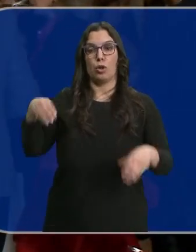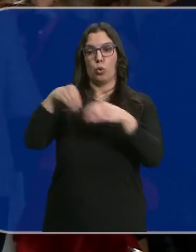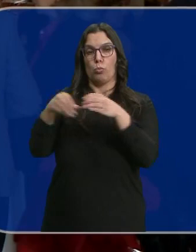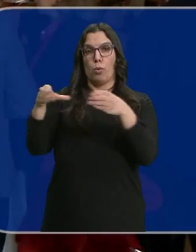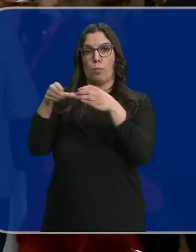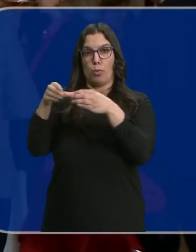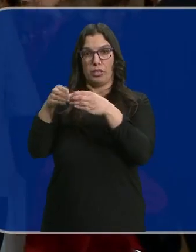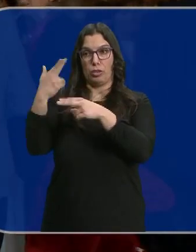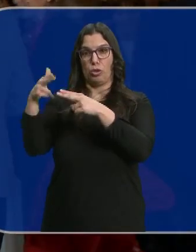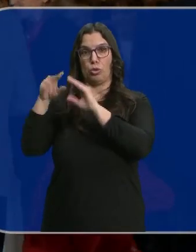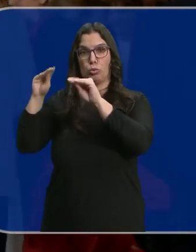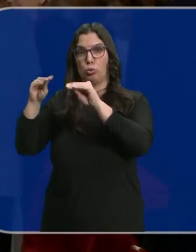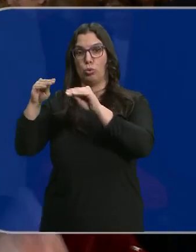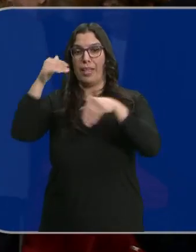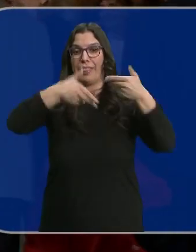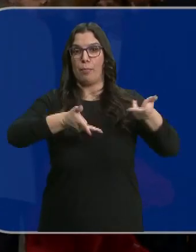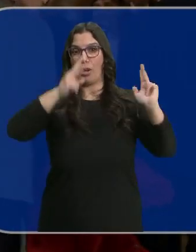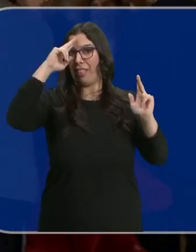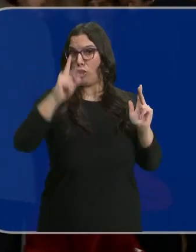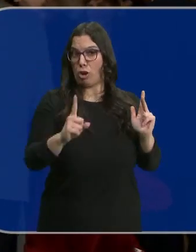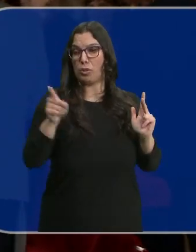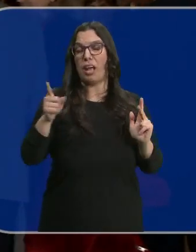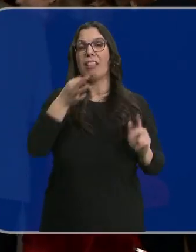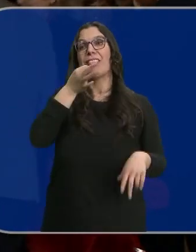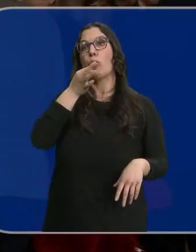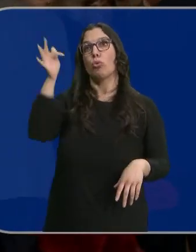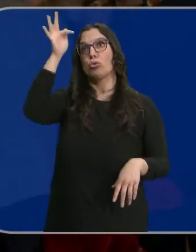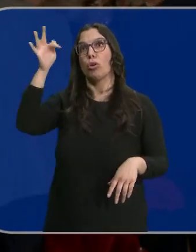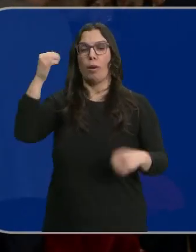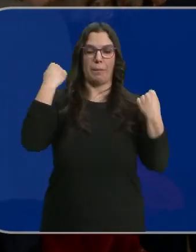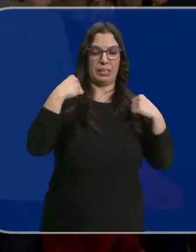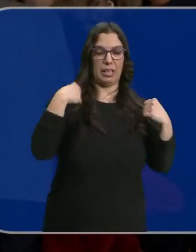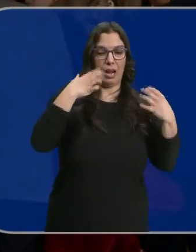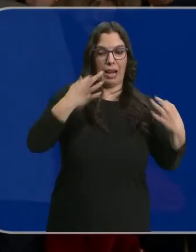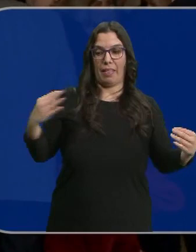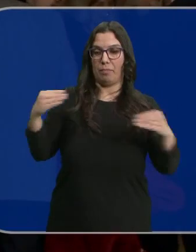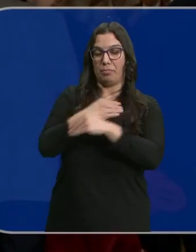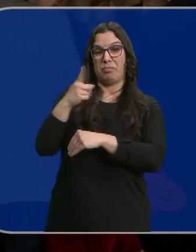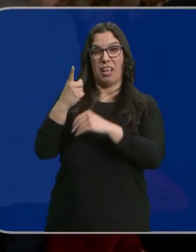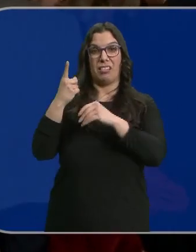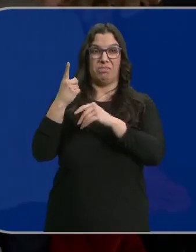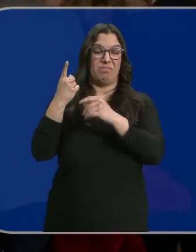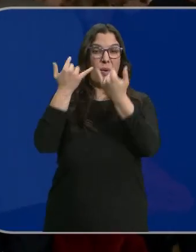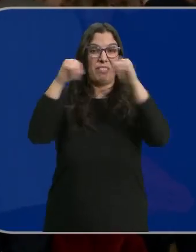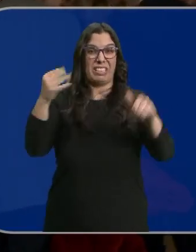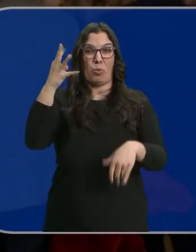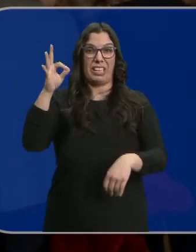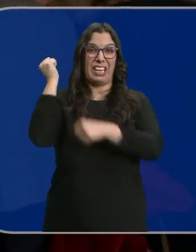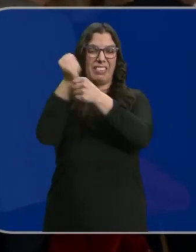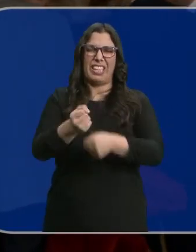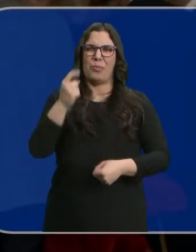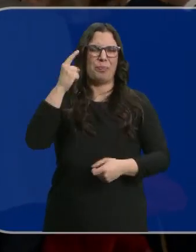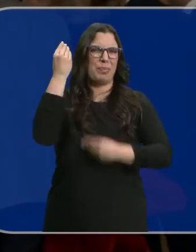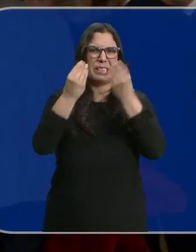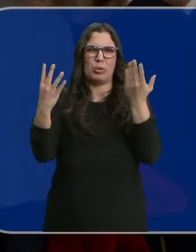respeta la democracia, quien haga un discurso teórico contrario a la práctica y quien celebre el 40 aniversario, nos parece todo